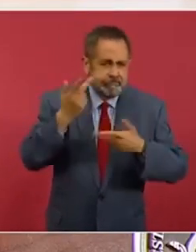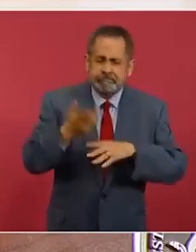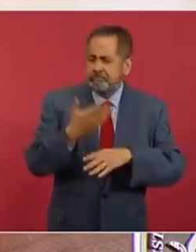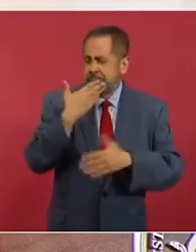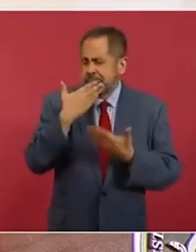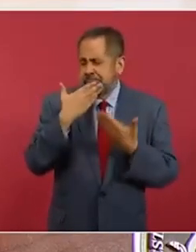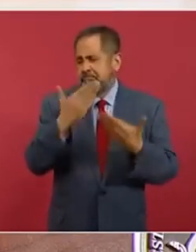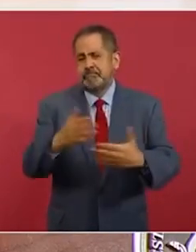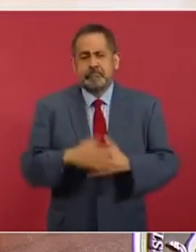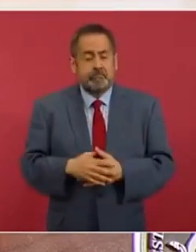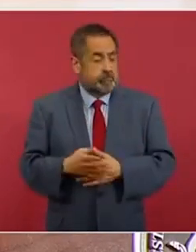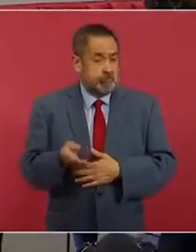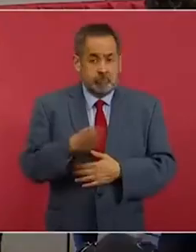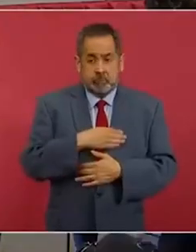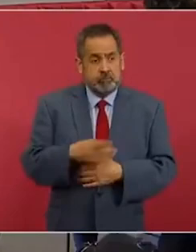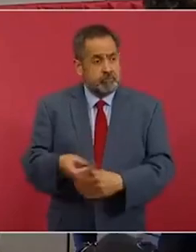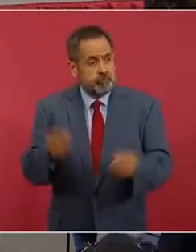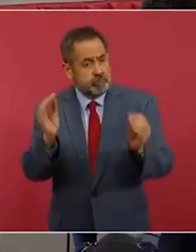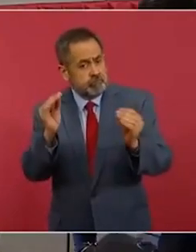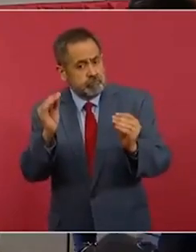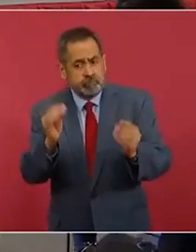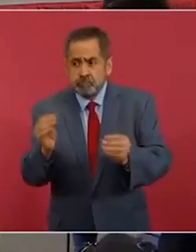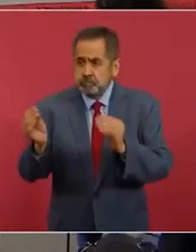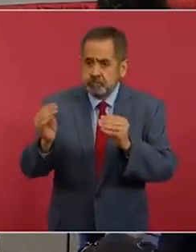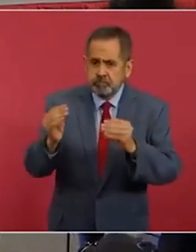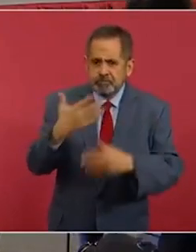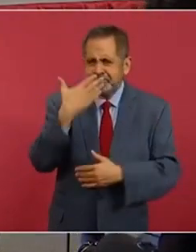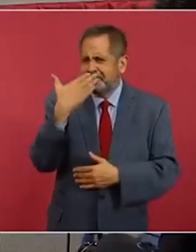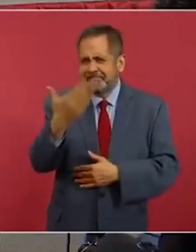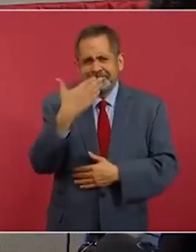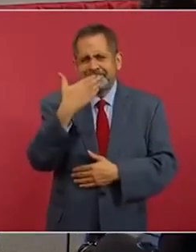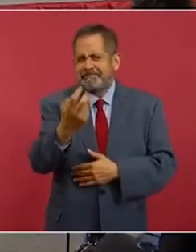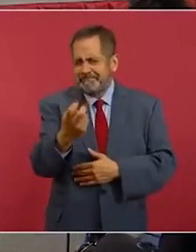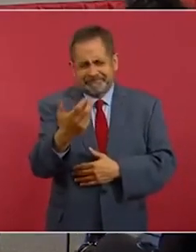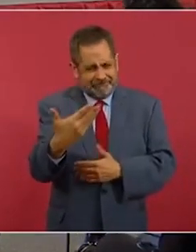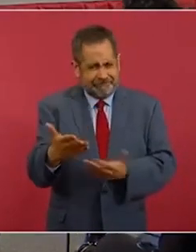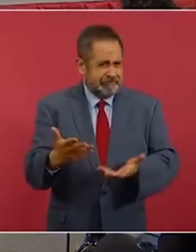mucho, muy enriquecedor. Estamos viviendo un tiempo